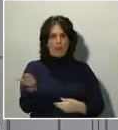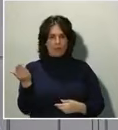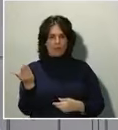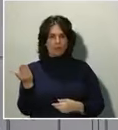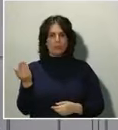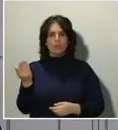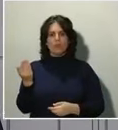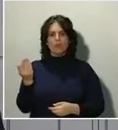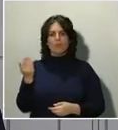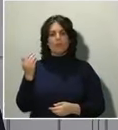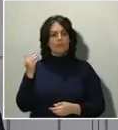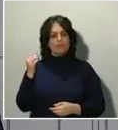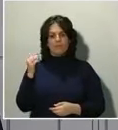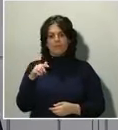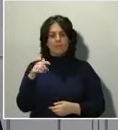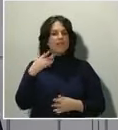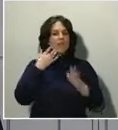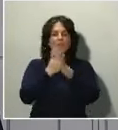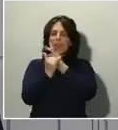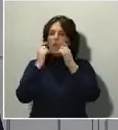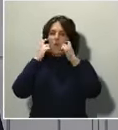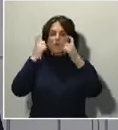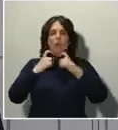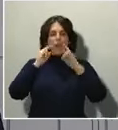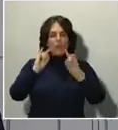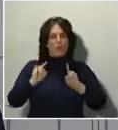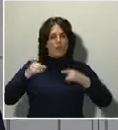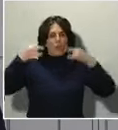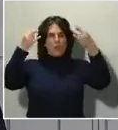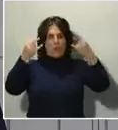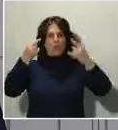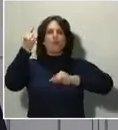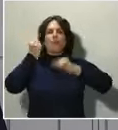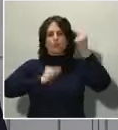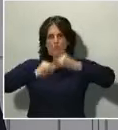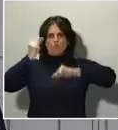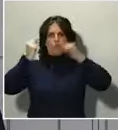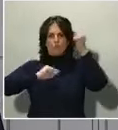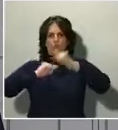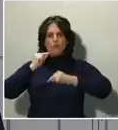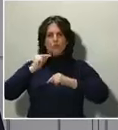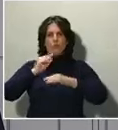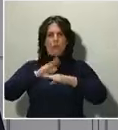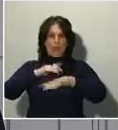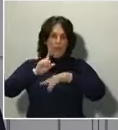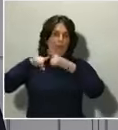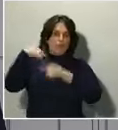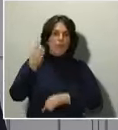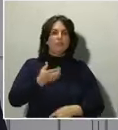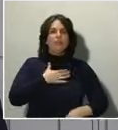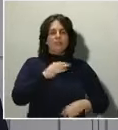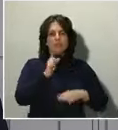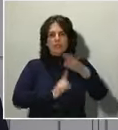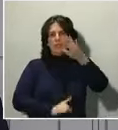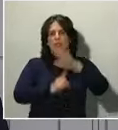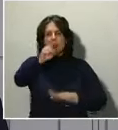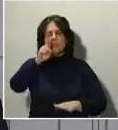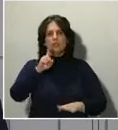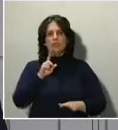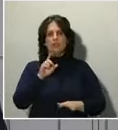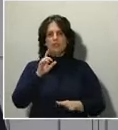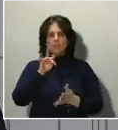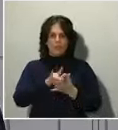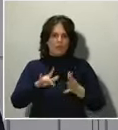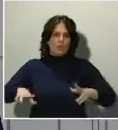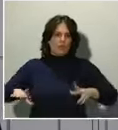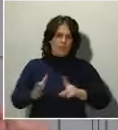un sobresfuerzo, de un presupuestario para revitalizar y recuperar y afrontar la tarea de reconstrucción social y económica